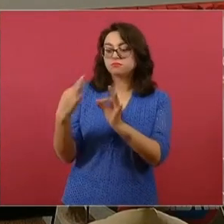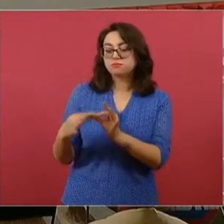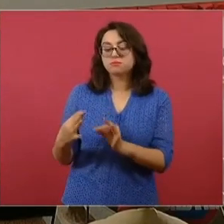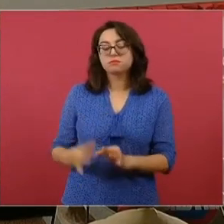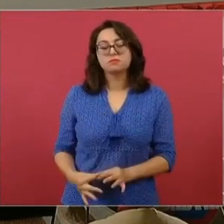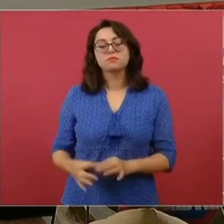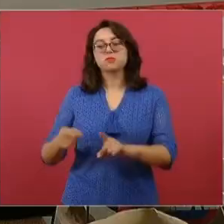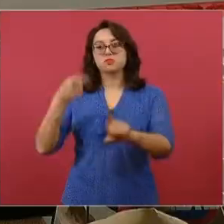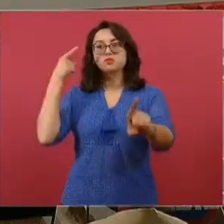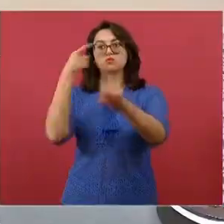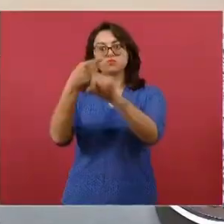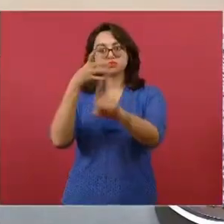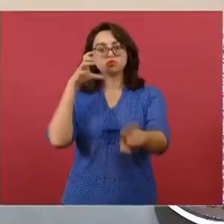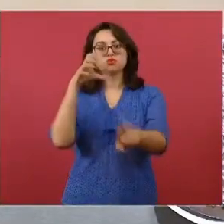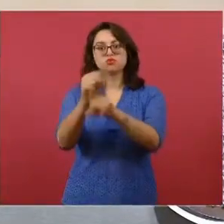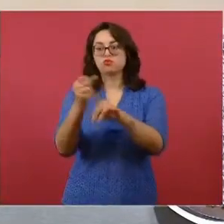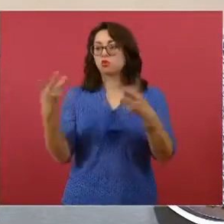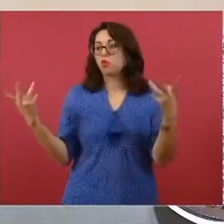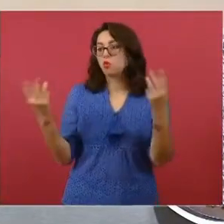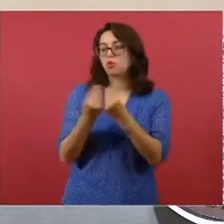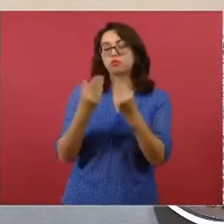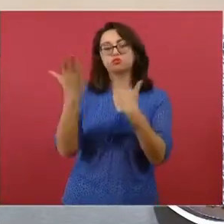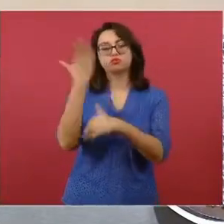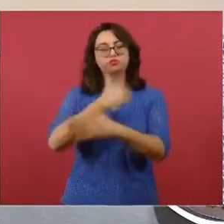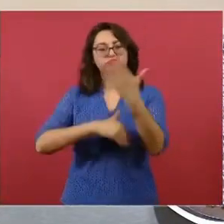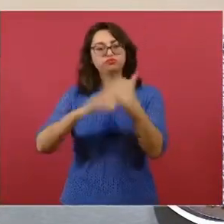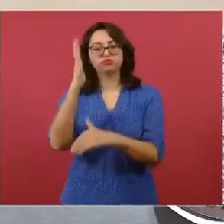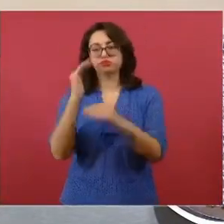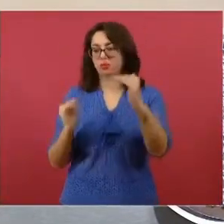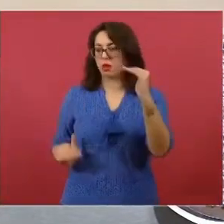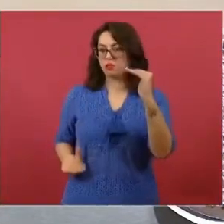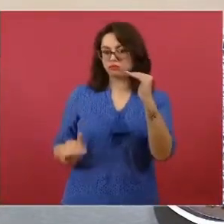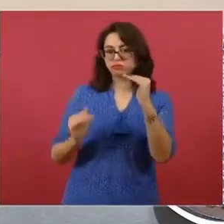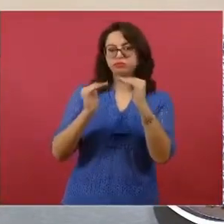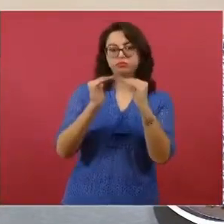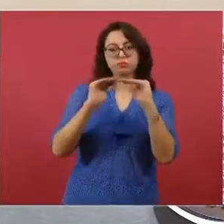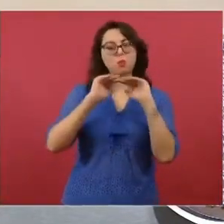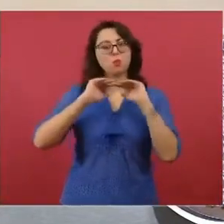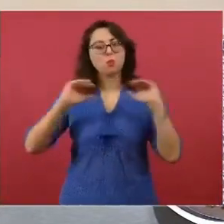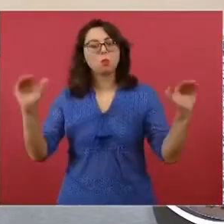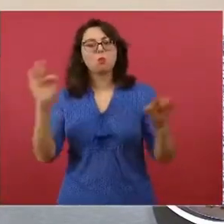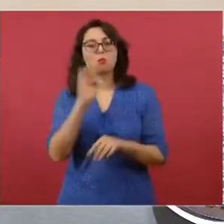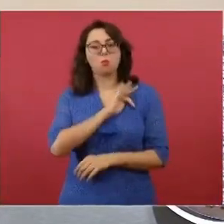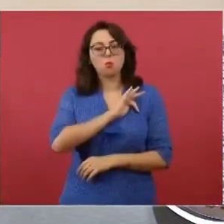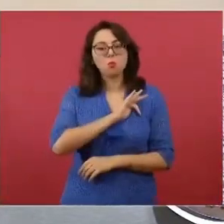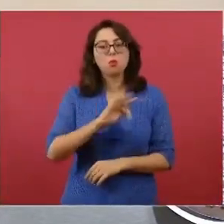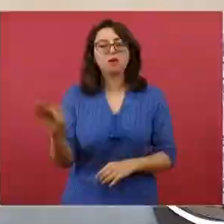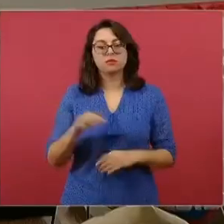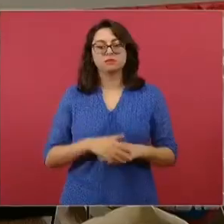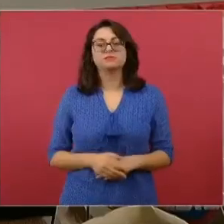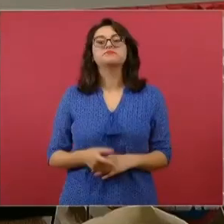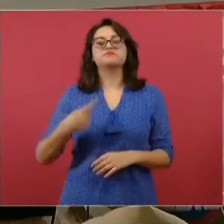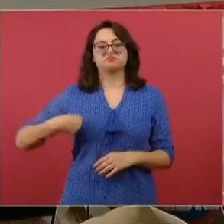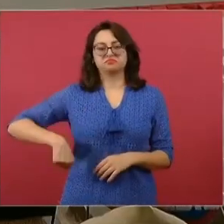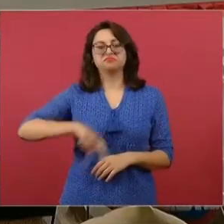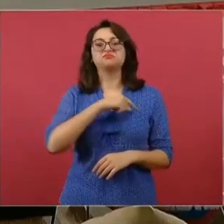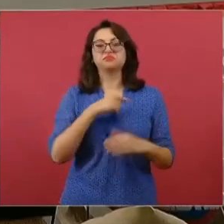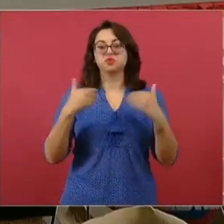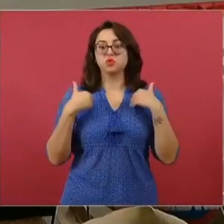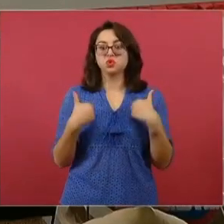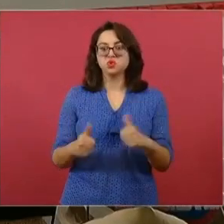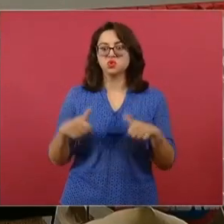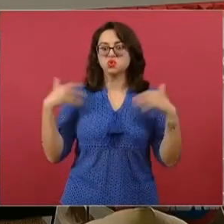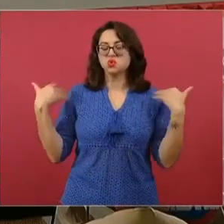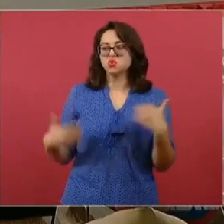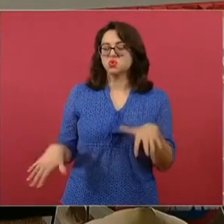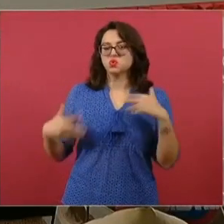la prosperidad compartida y así acortar las brechas de desigualdad. En Quintana Roo entendemos que una obra de esta infraestructura, de la envergadura